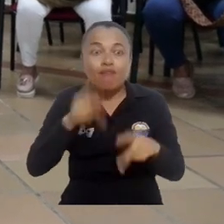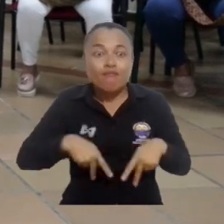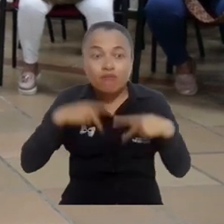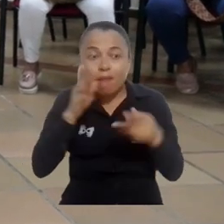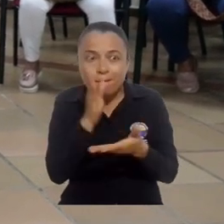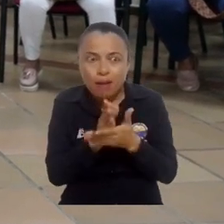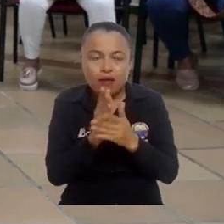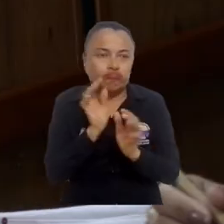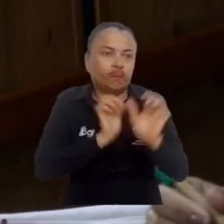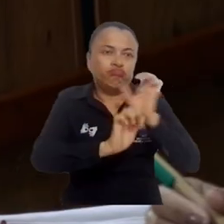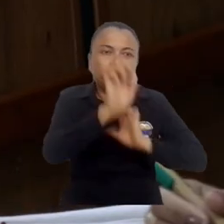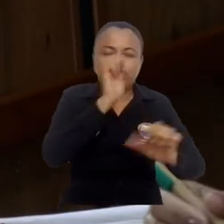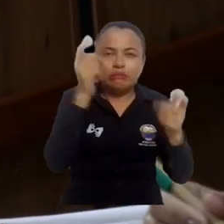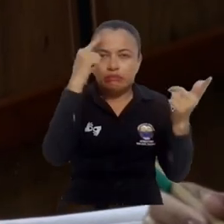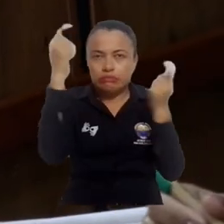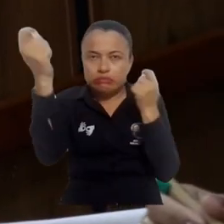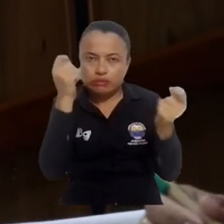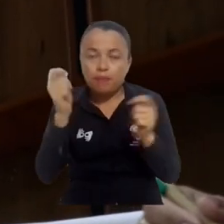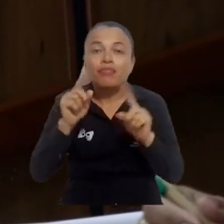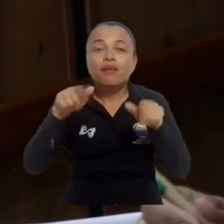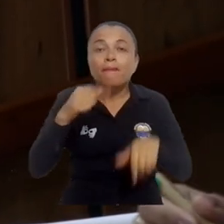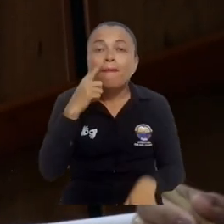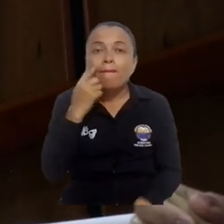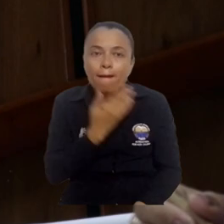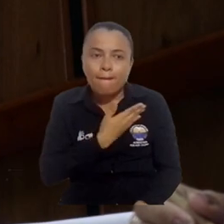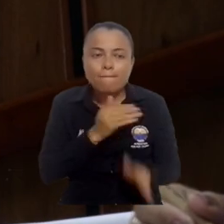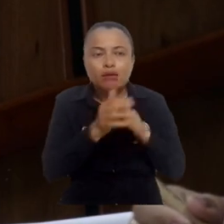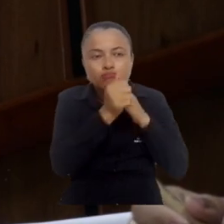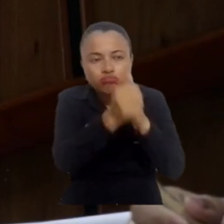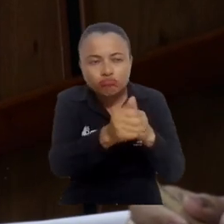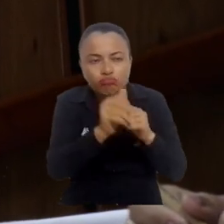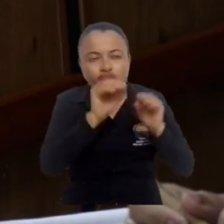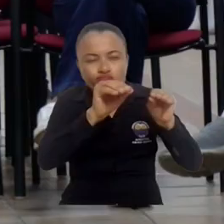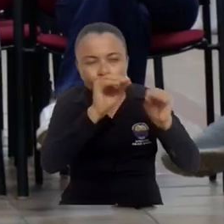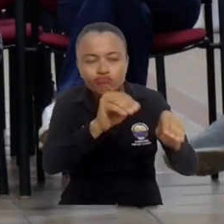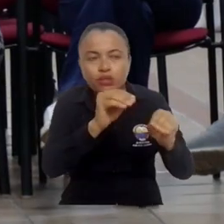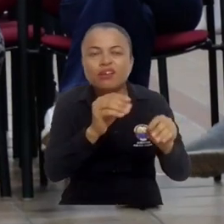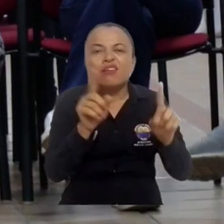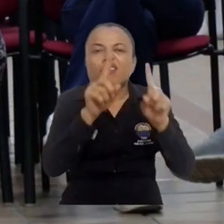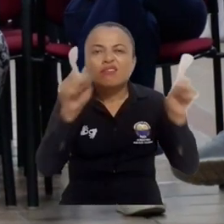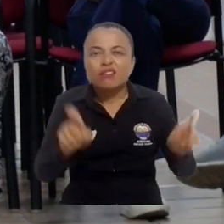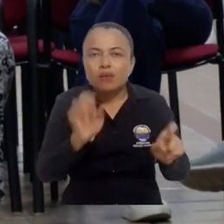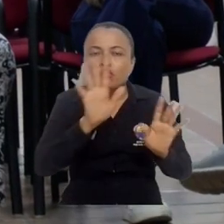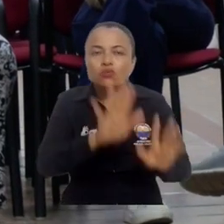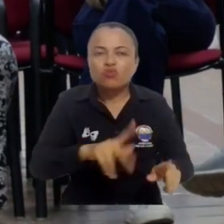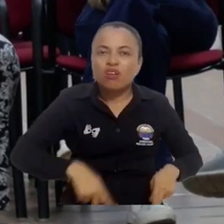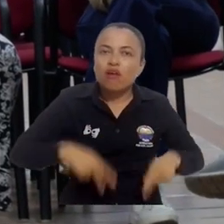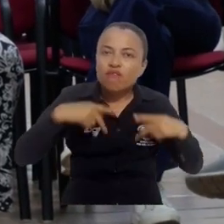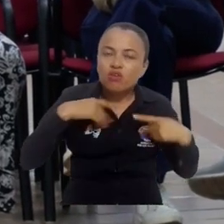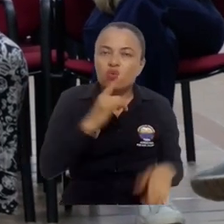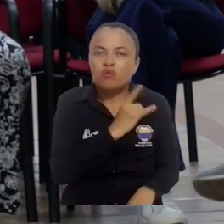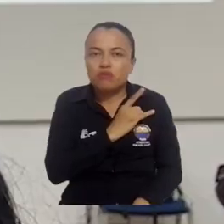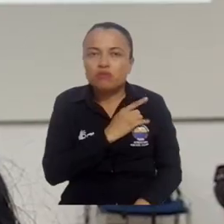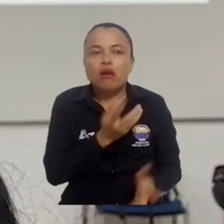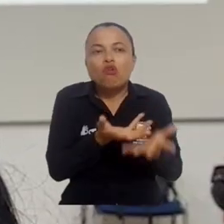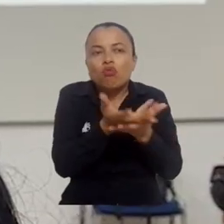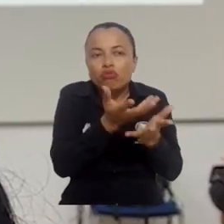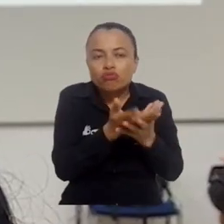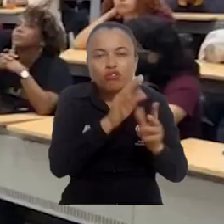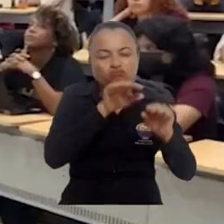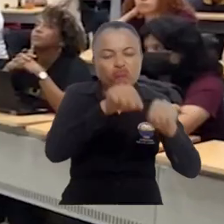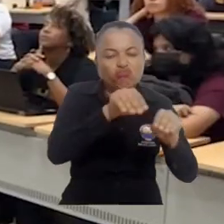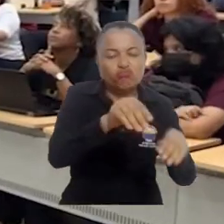salud de los estudiantes. Además, los padres recibieron orientación, guía y capacitación en temas relacionados con la vida